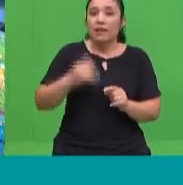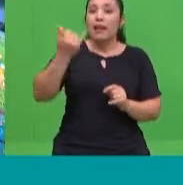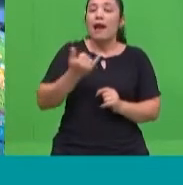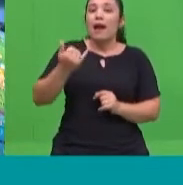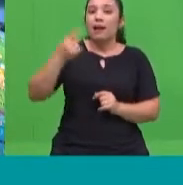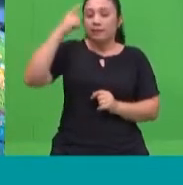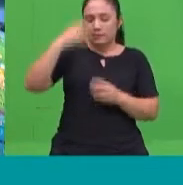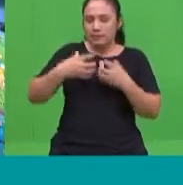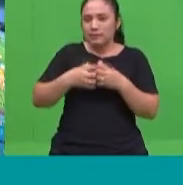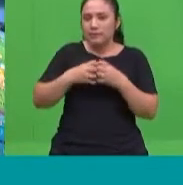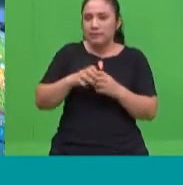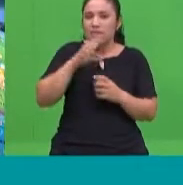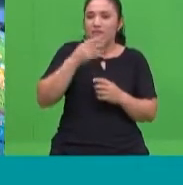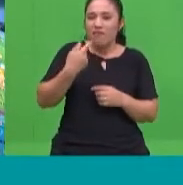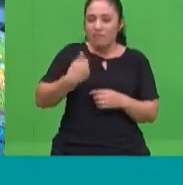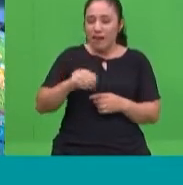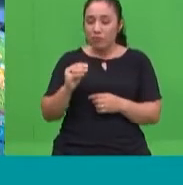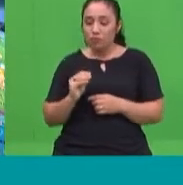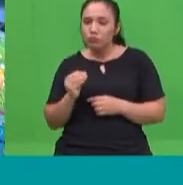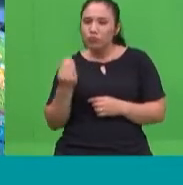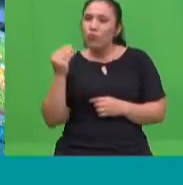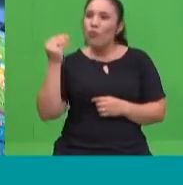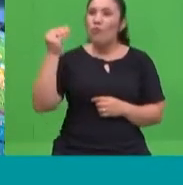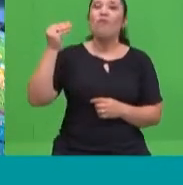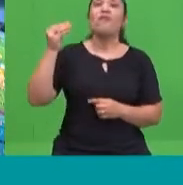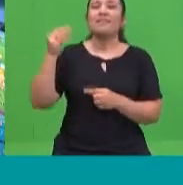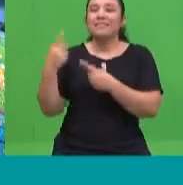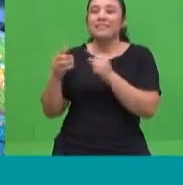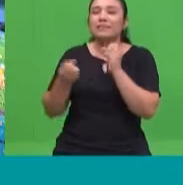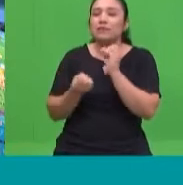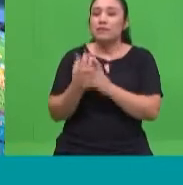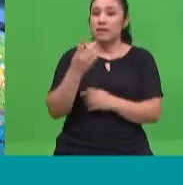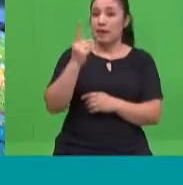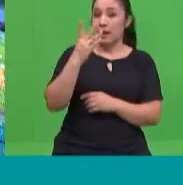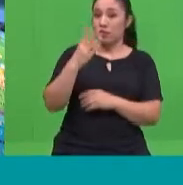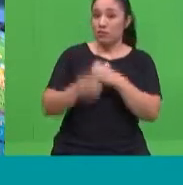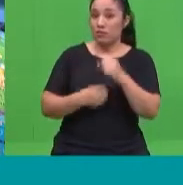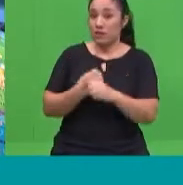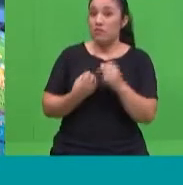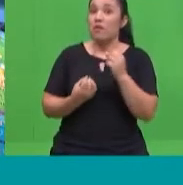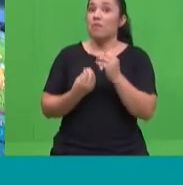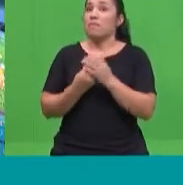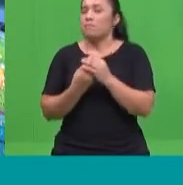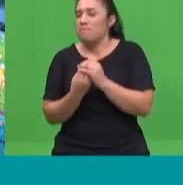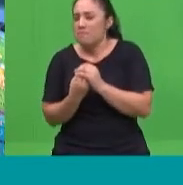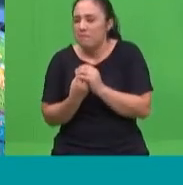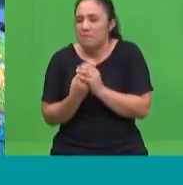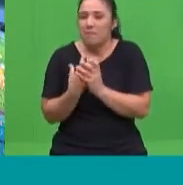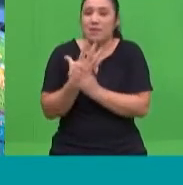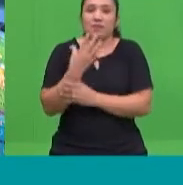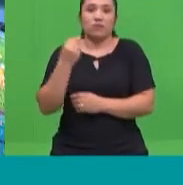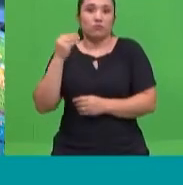de preadolescencia y adolescencia. A partir de los 14 años para arriba, para nosotros por lo menos legalmente,